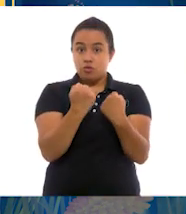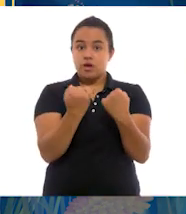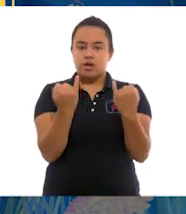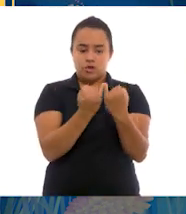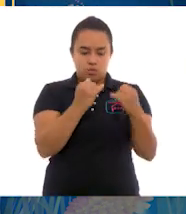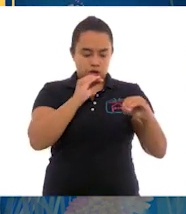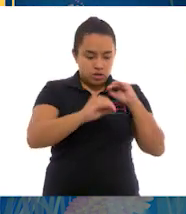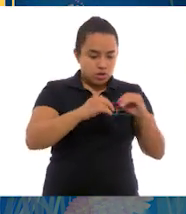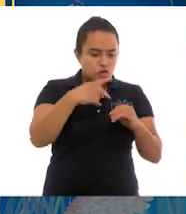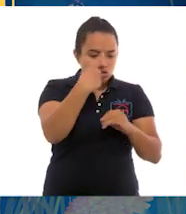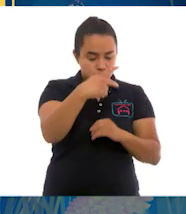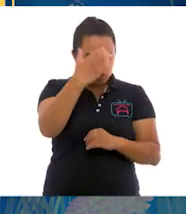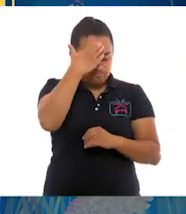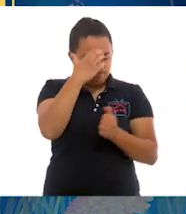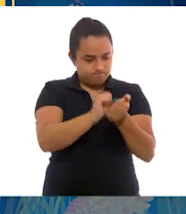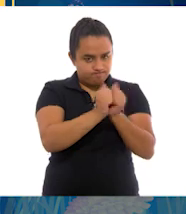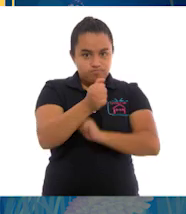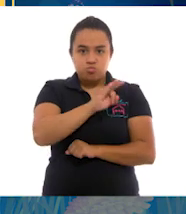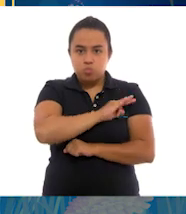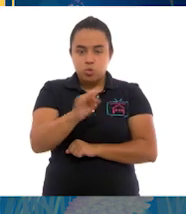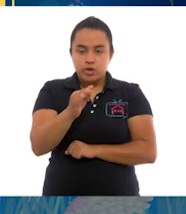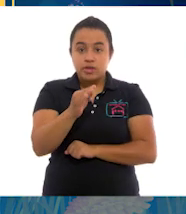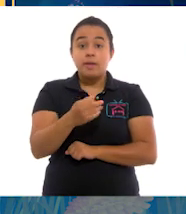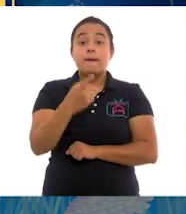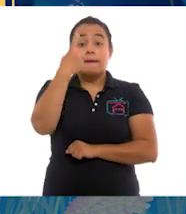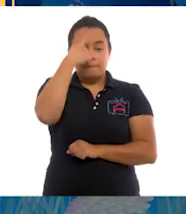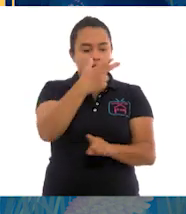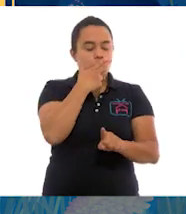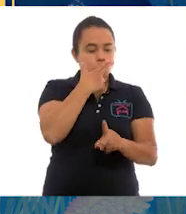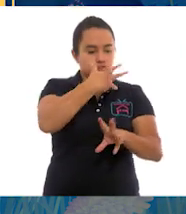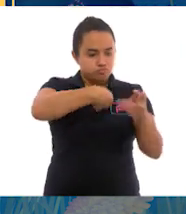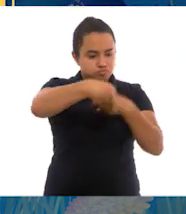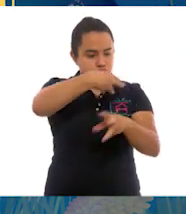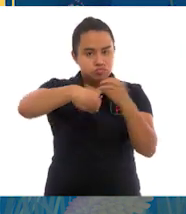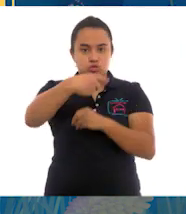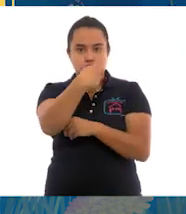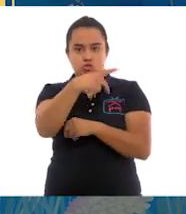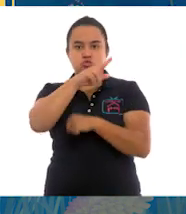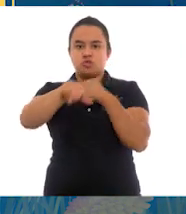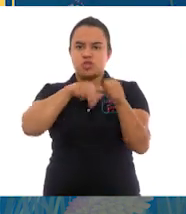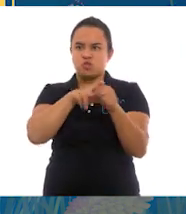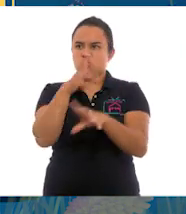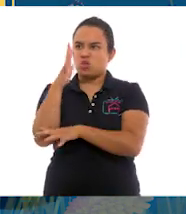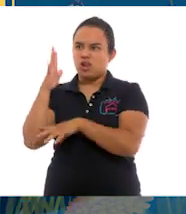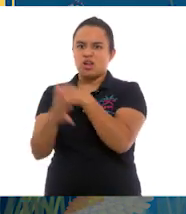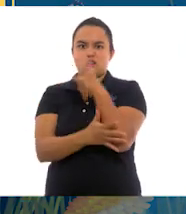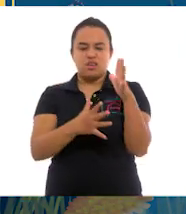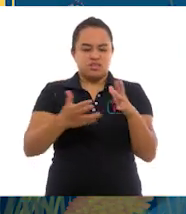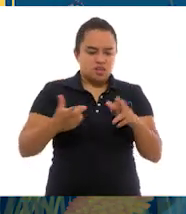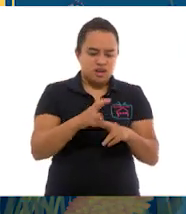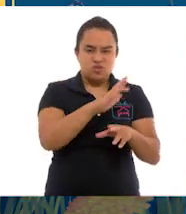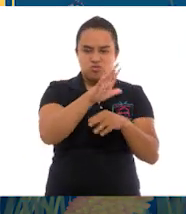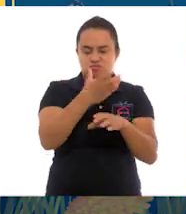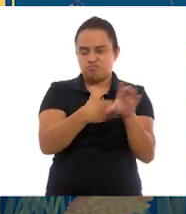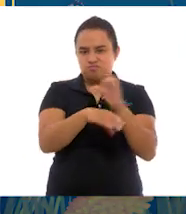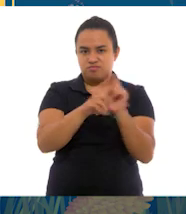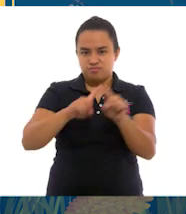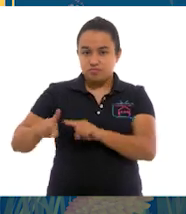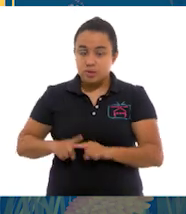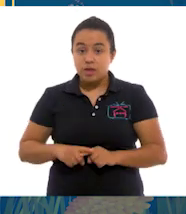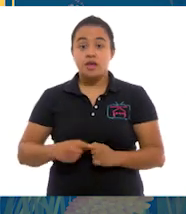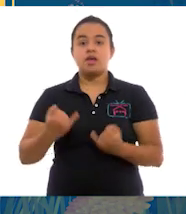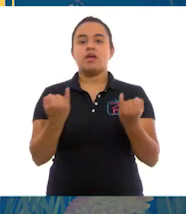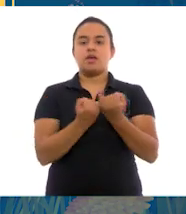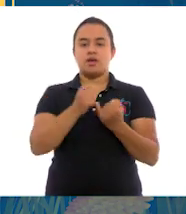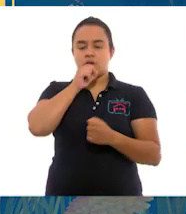conocimiento para el uso y aprovechamiento sustentable de los recursos naturales y con ello que se obtenga un